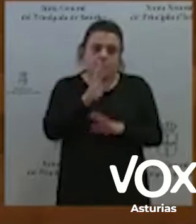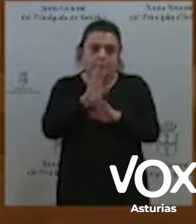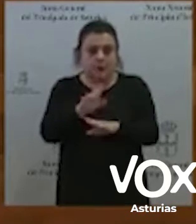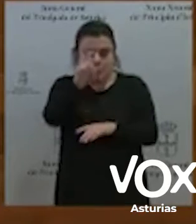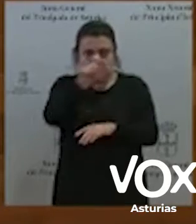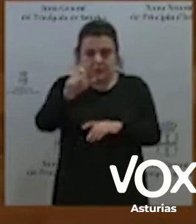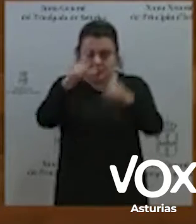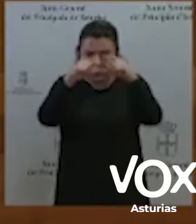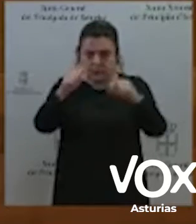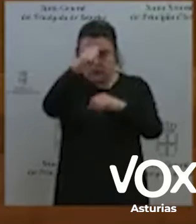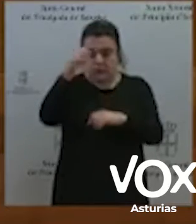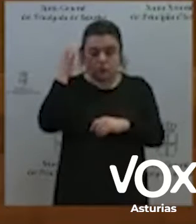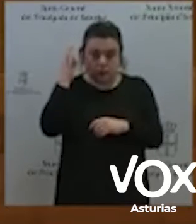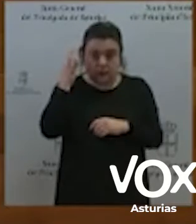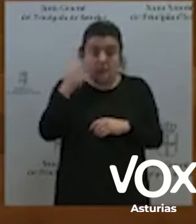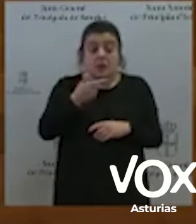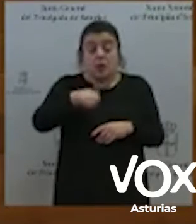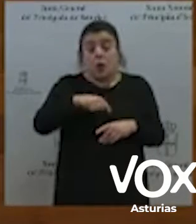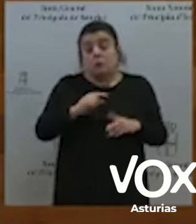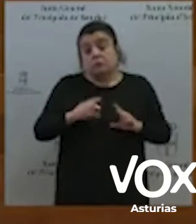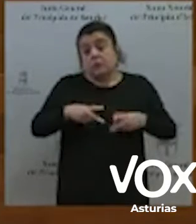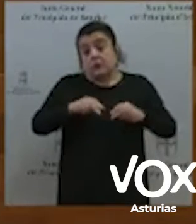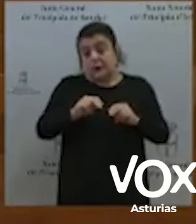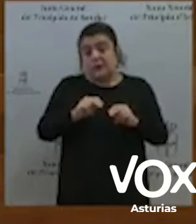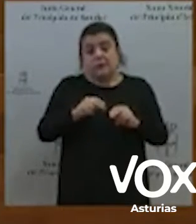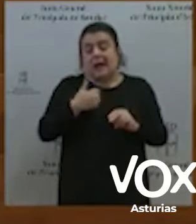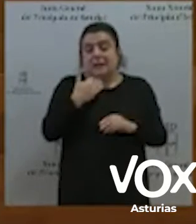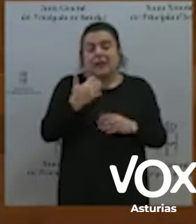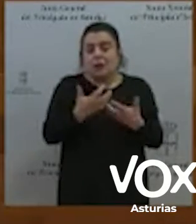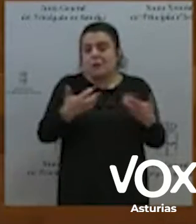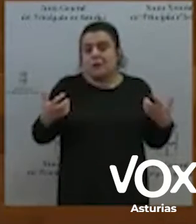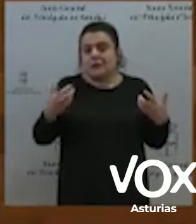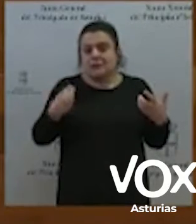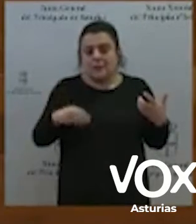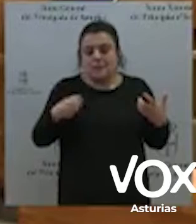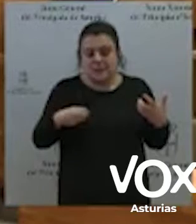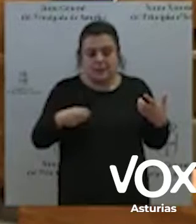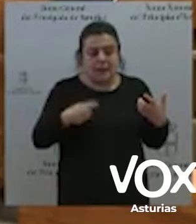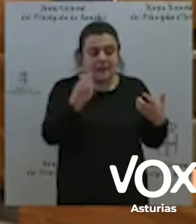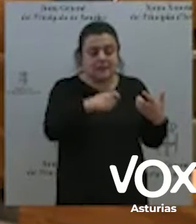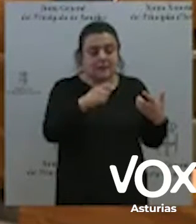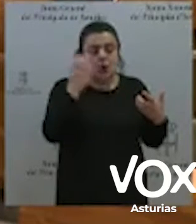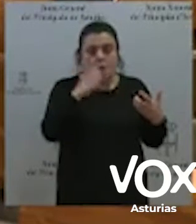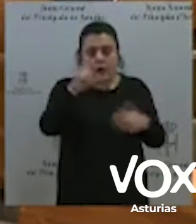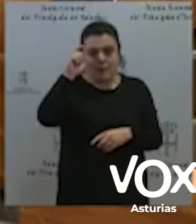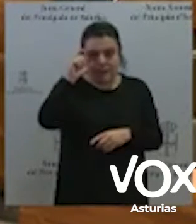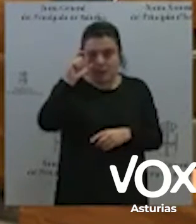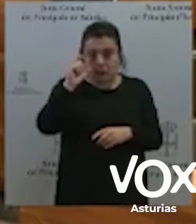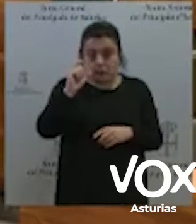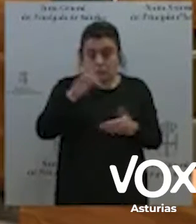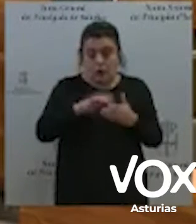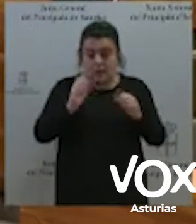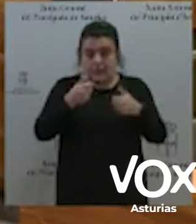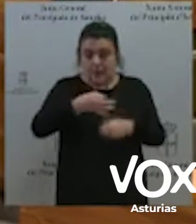Quiero terminar con la misma frase del señor Barbón con la que inicié en la intervención anterior. Hay que